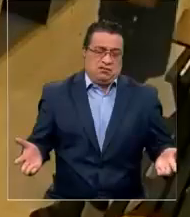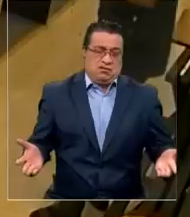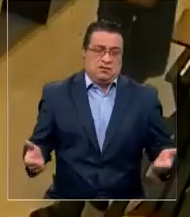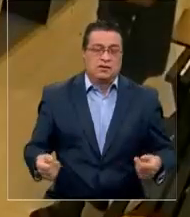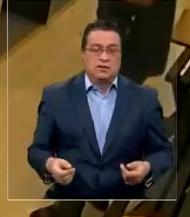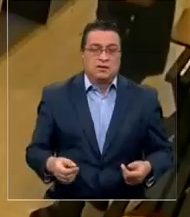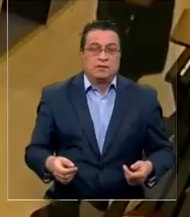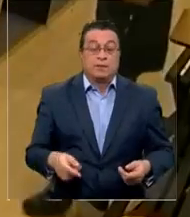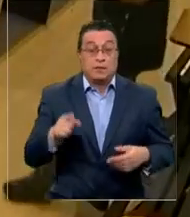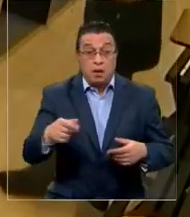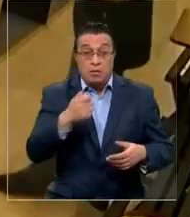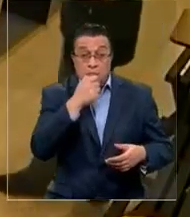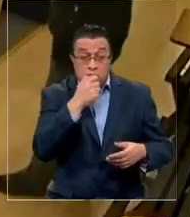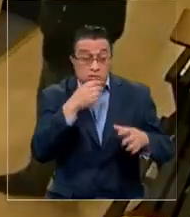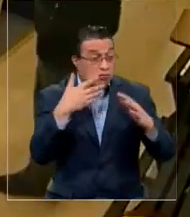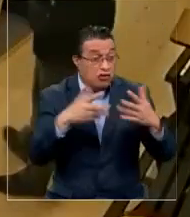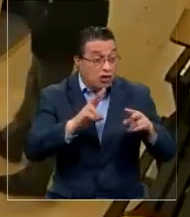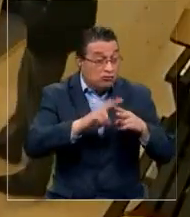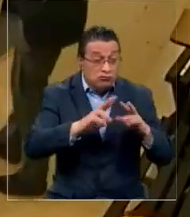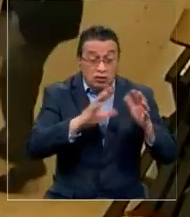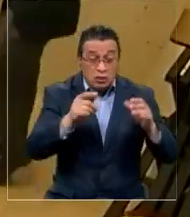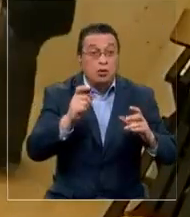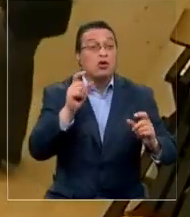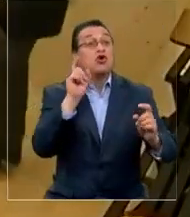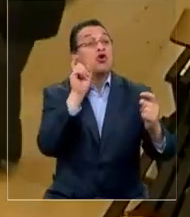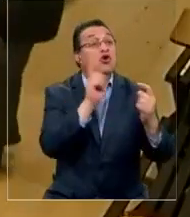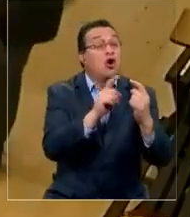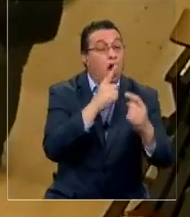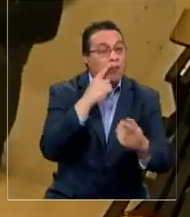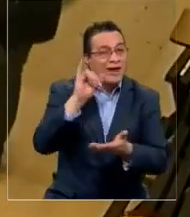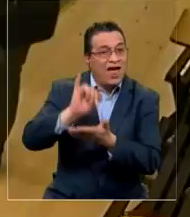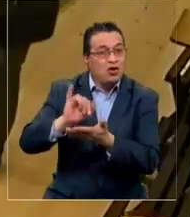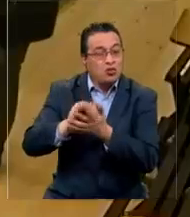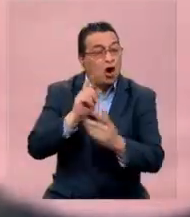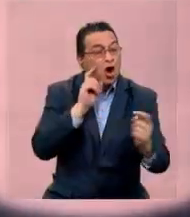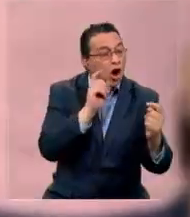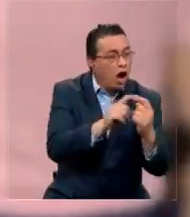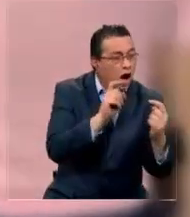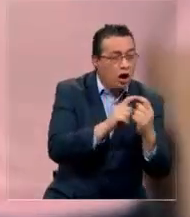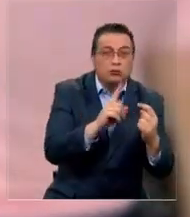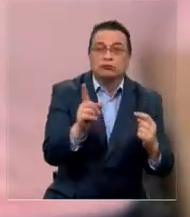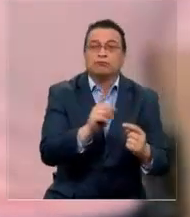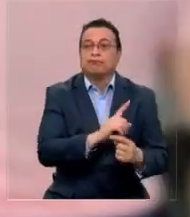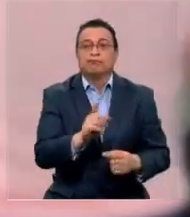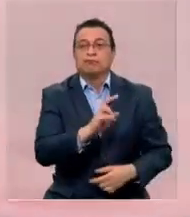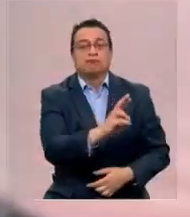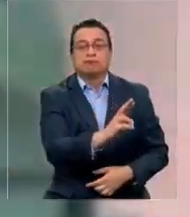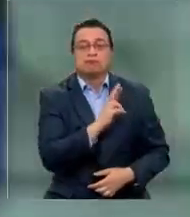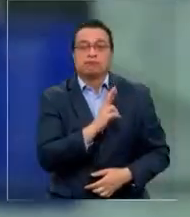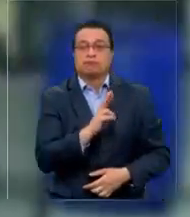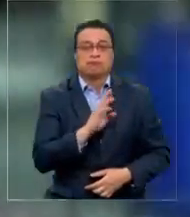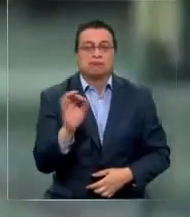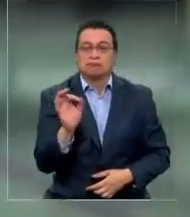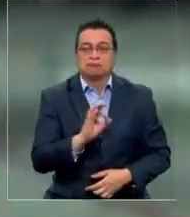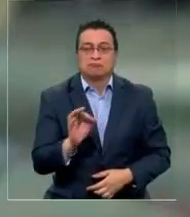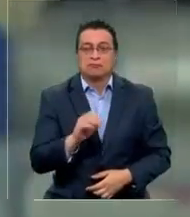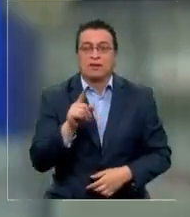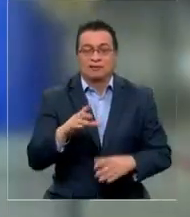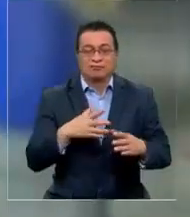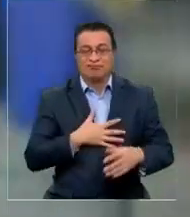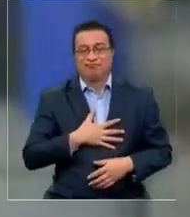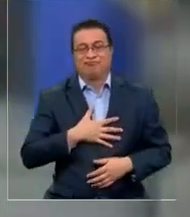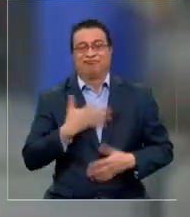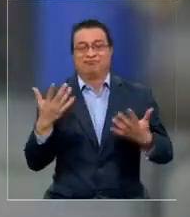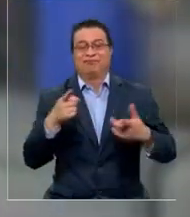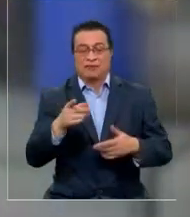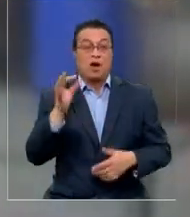Hasta el final de este reportaje intentamos contactar al instructor de este video. Sin embargo, no obtuvimos ninguna respuesta. Un hecho repudiable en el